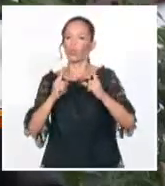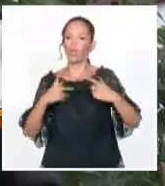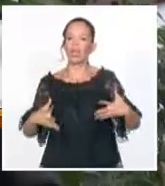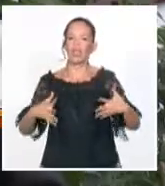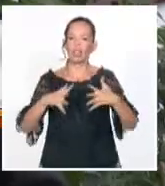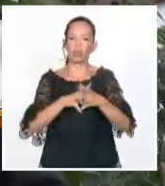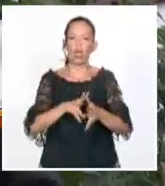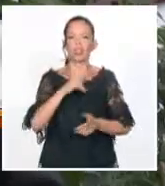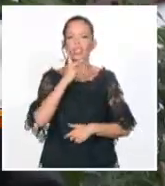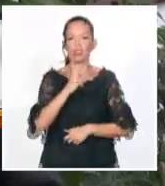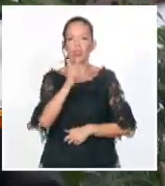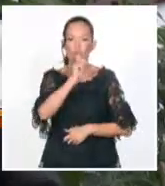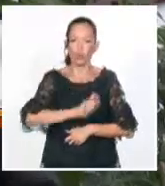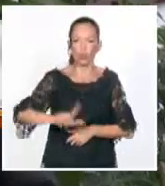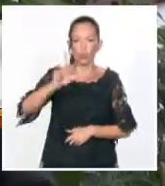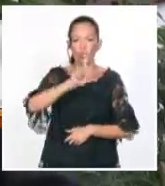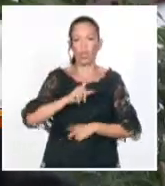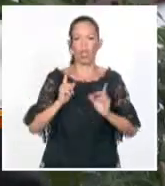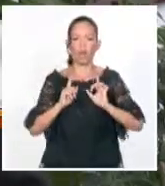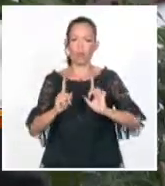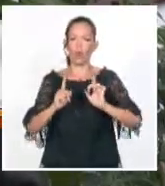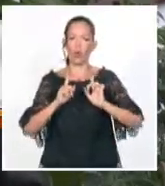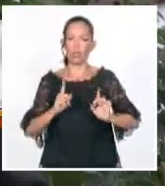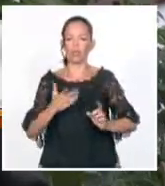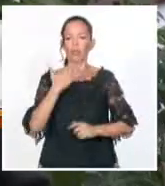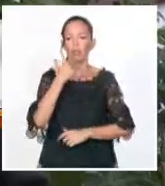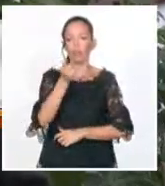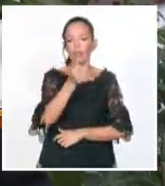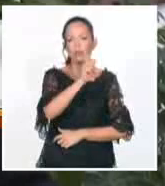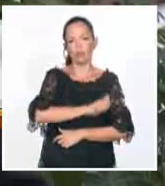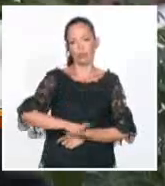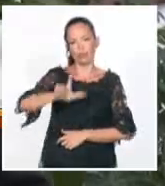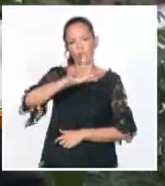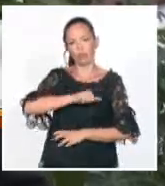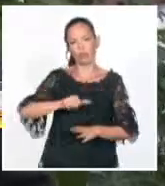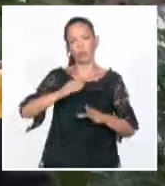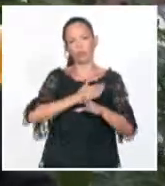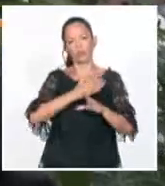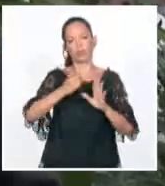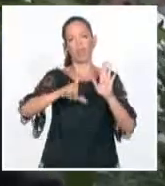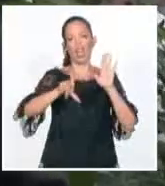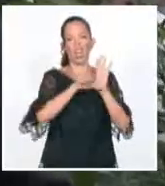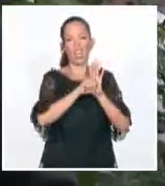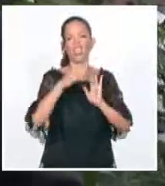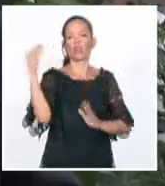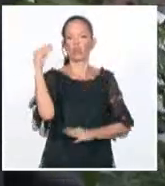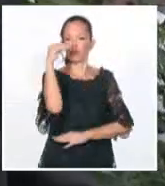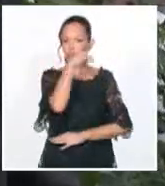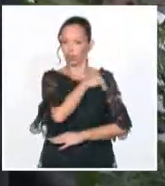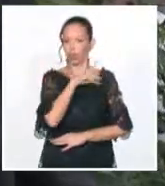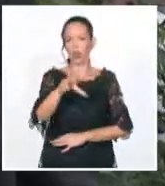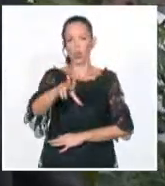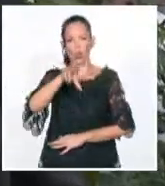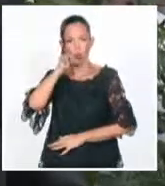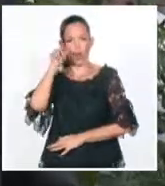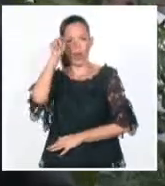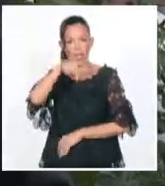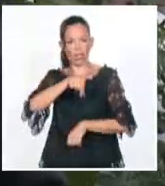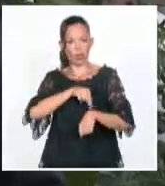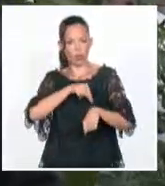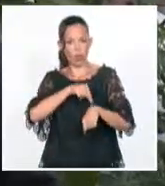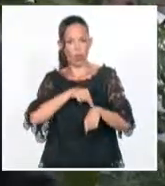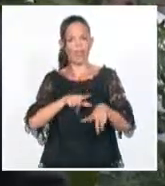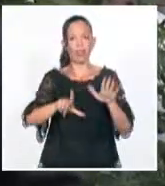temas sociales, en temas de beneficio social, con legislaciones muy modernas recientemente, entiéndose el Código de